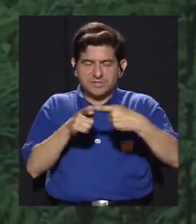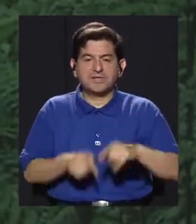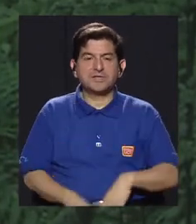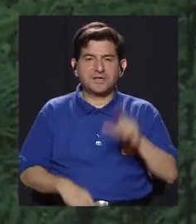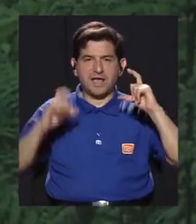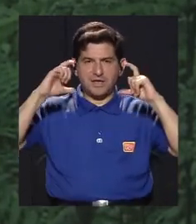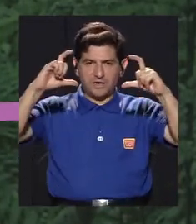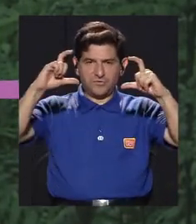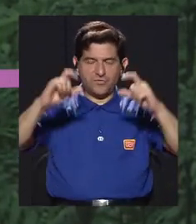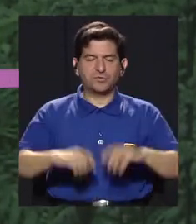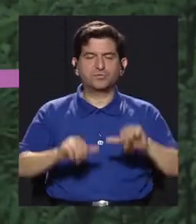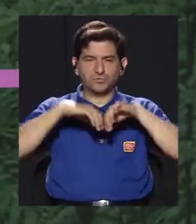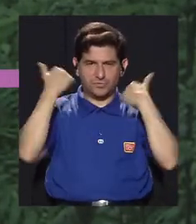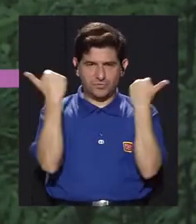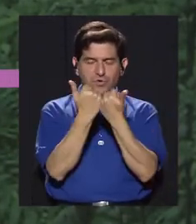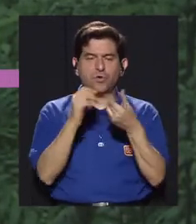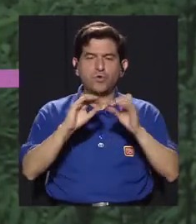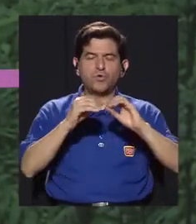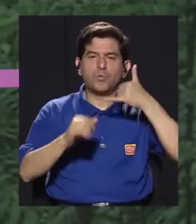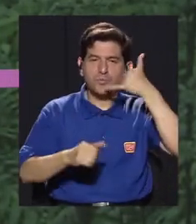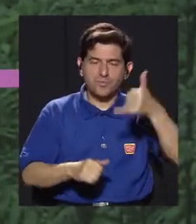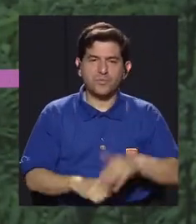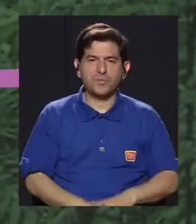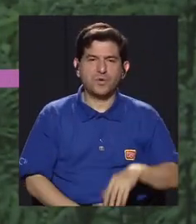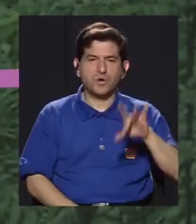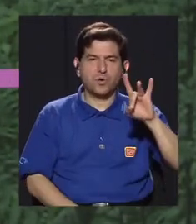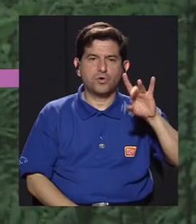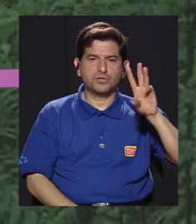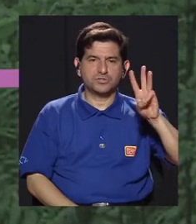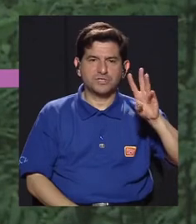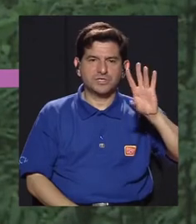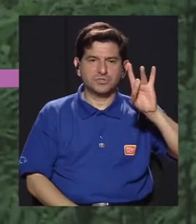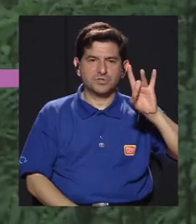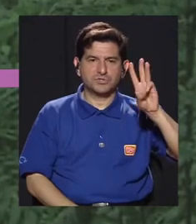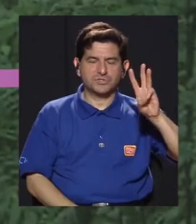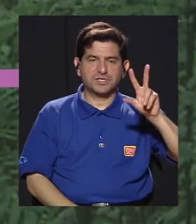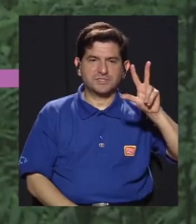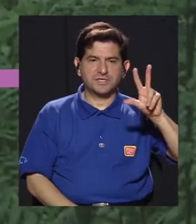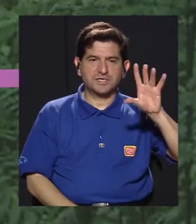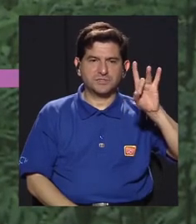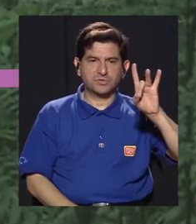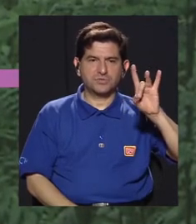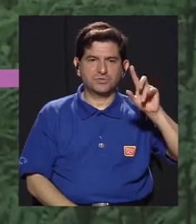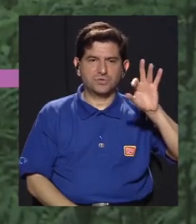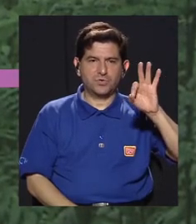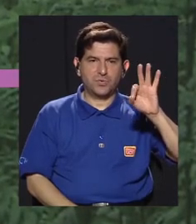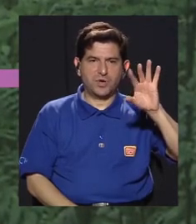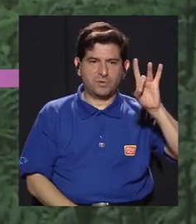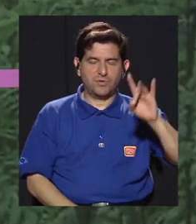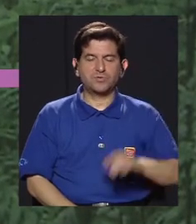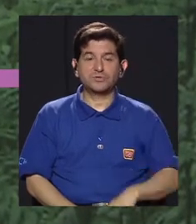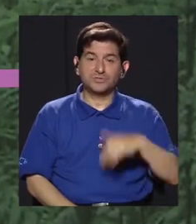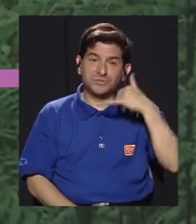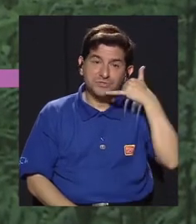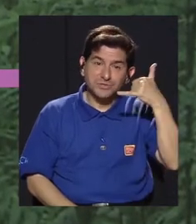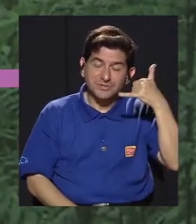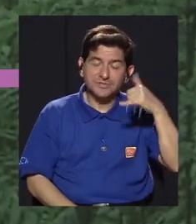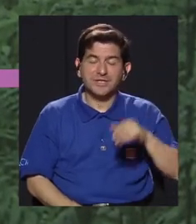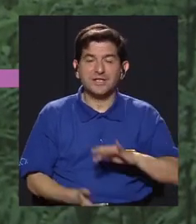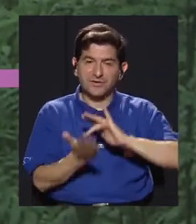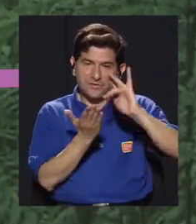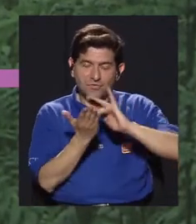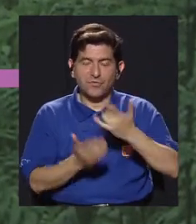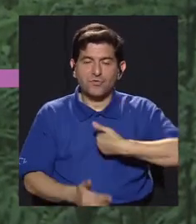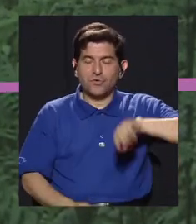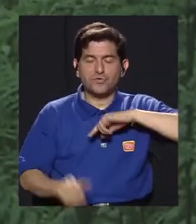y un número de teléfono sería el 8686 3898 es un celular porque nosotros como organización sin fines de